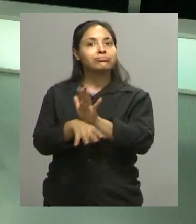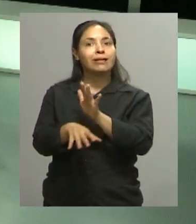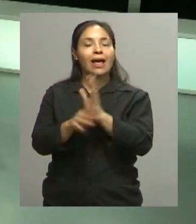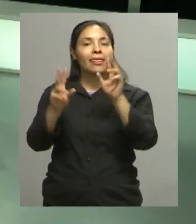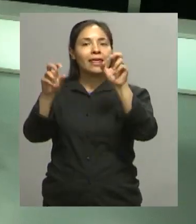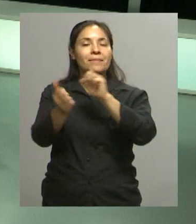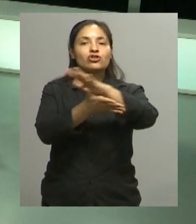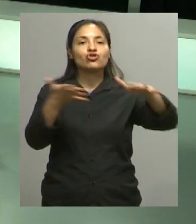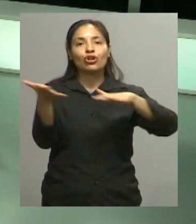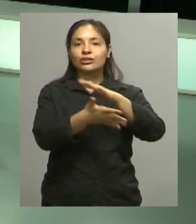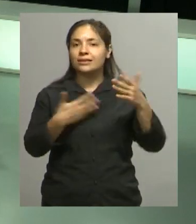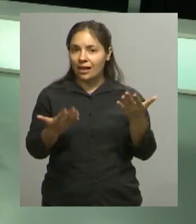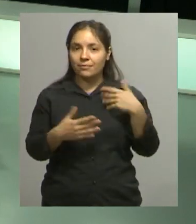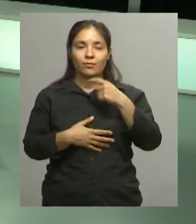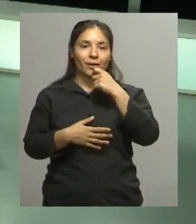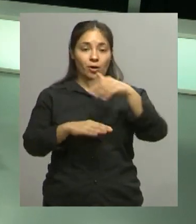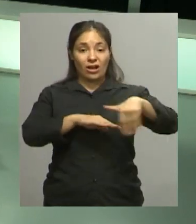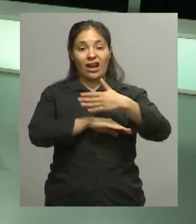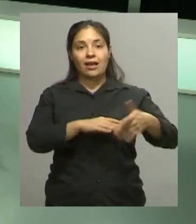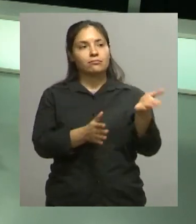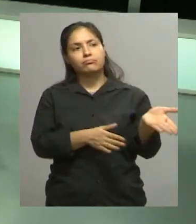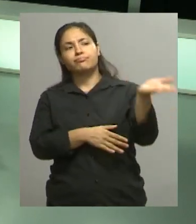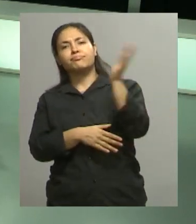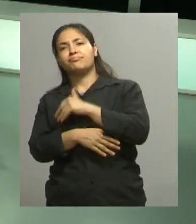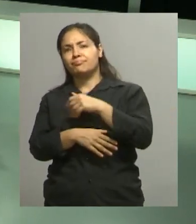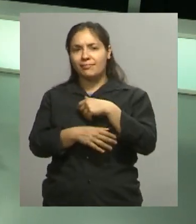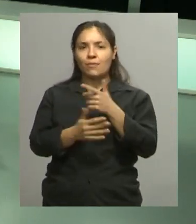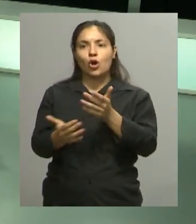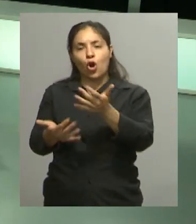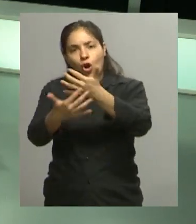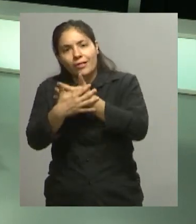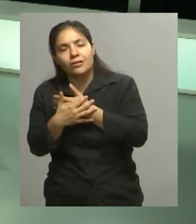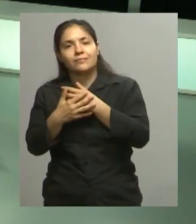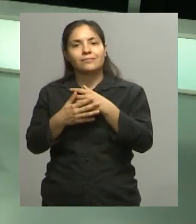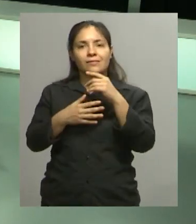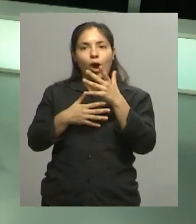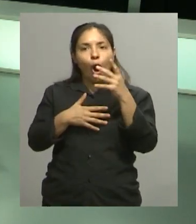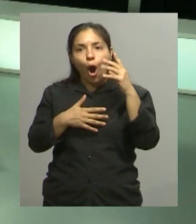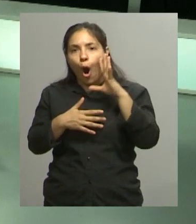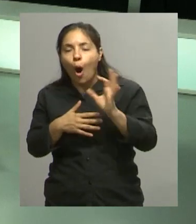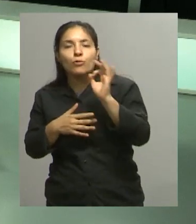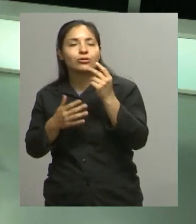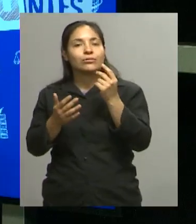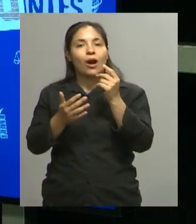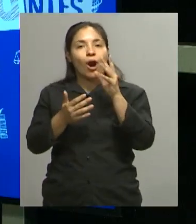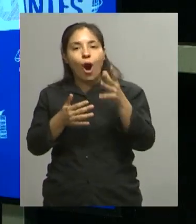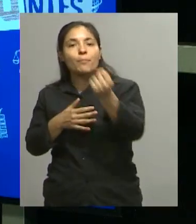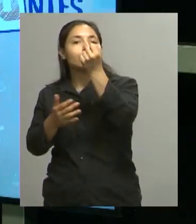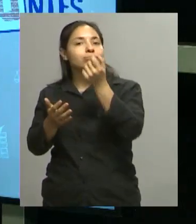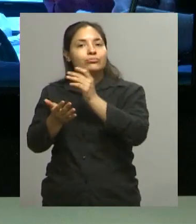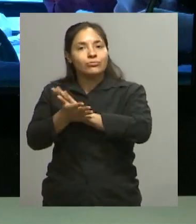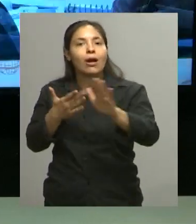social Con esto que decíamos, sacarlos de la calle, la contención Darles otra oportunidad de ir a aprender lo que es el fútbol